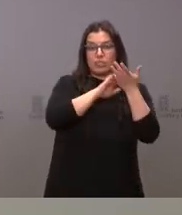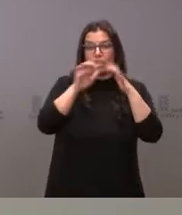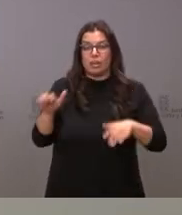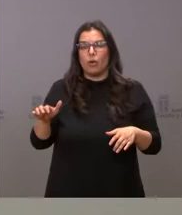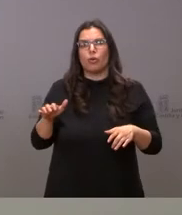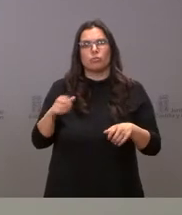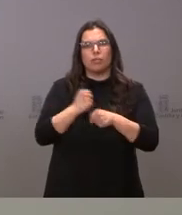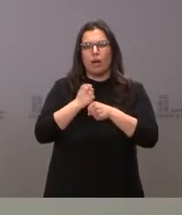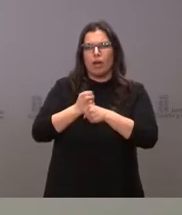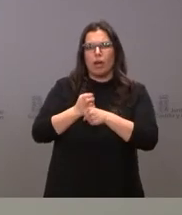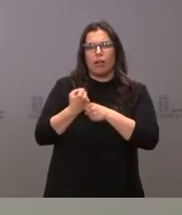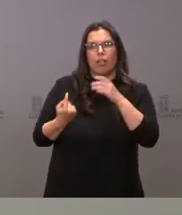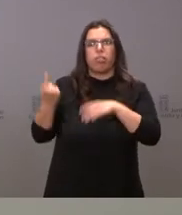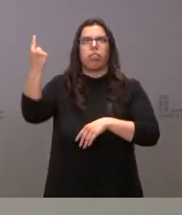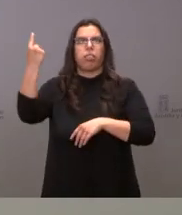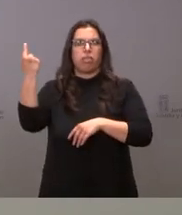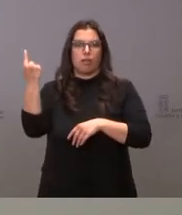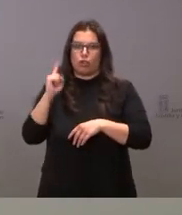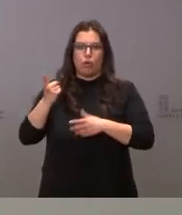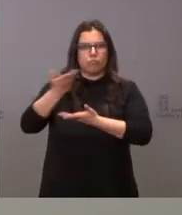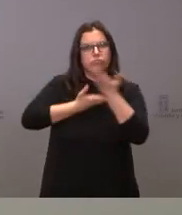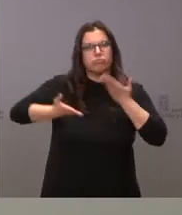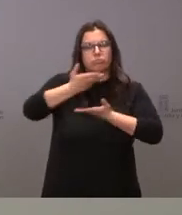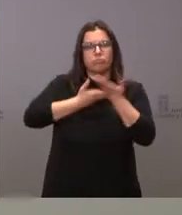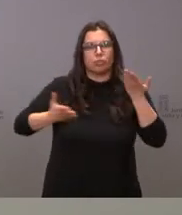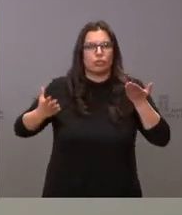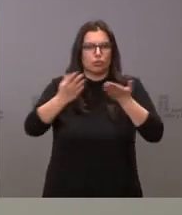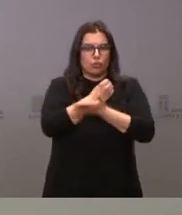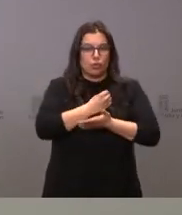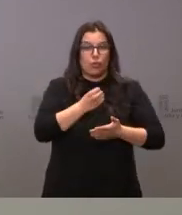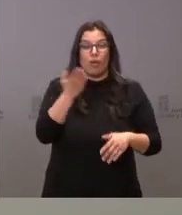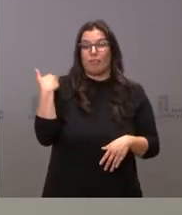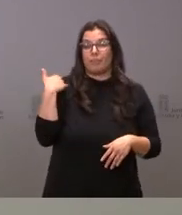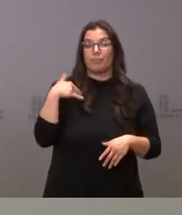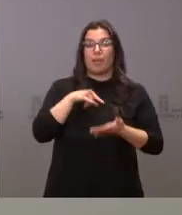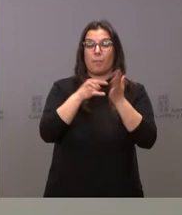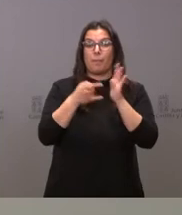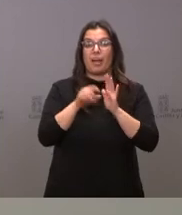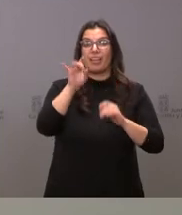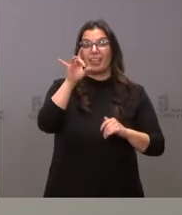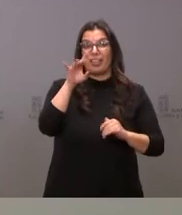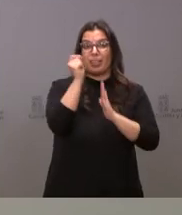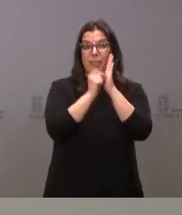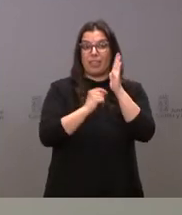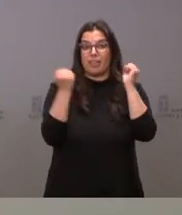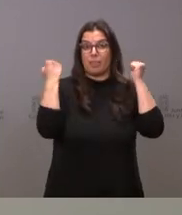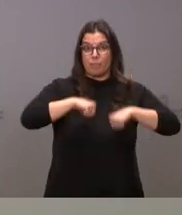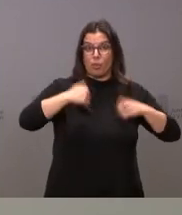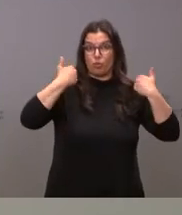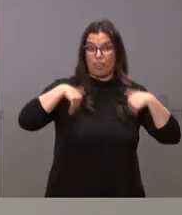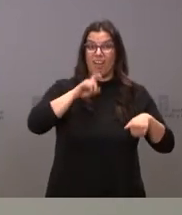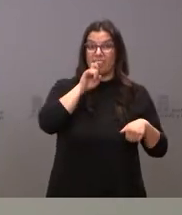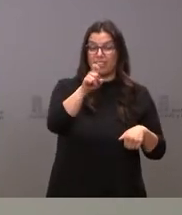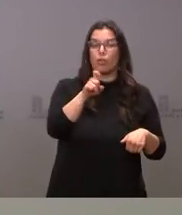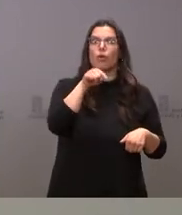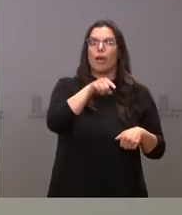es un ámbito aislado, como les dijimos, sino con acuerdo de aquel plan de 15 medidas que en su momento aprobamos y que les comunicamos, el